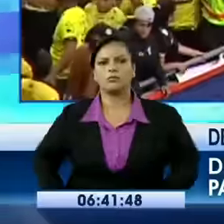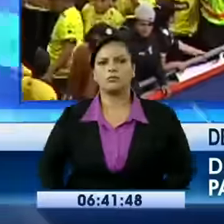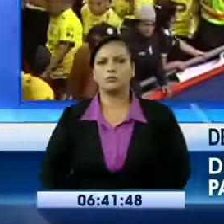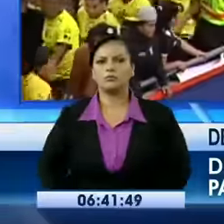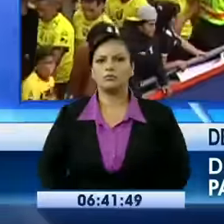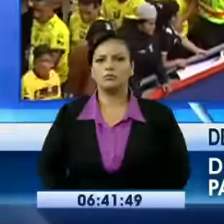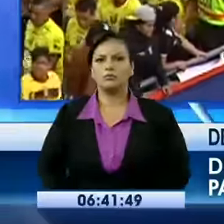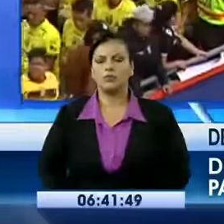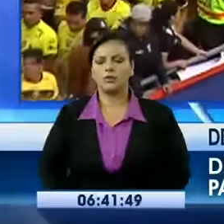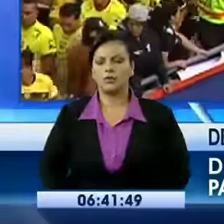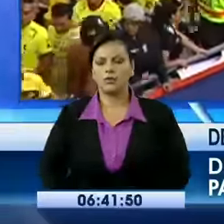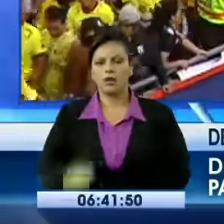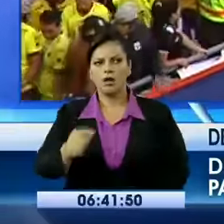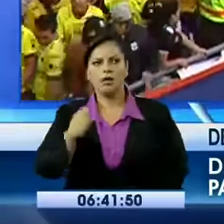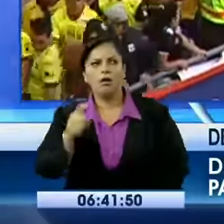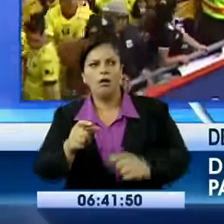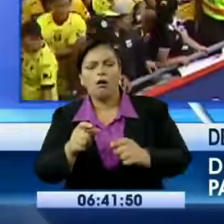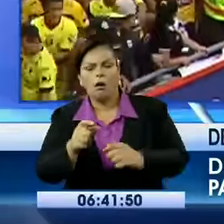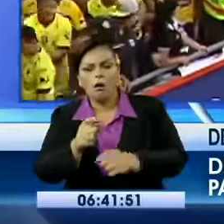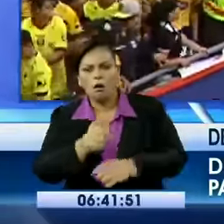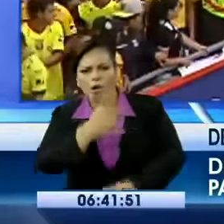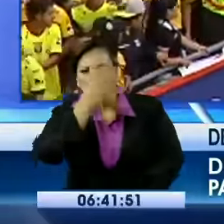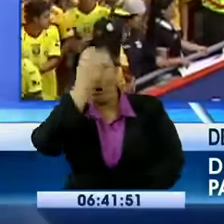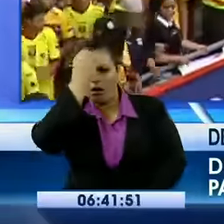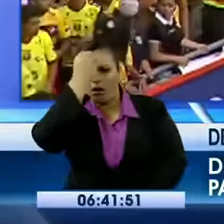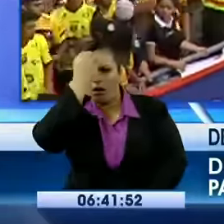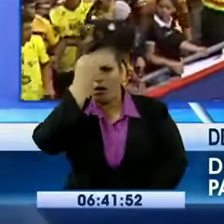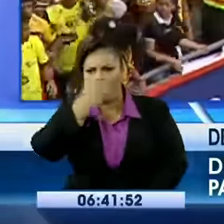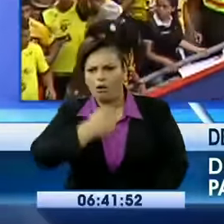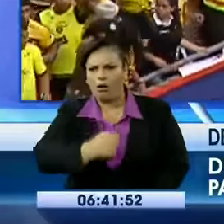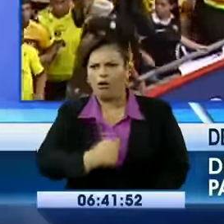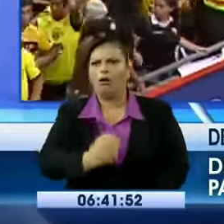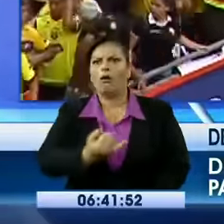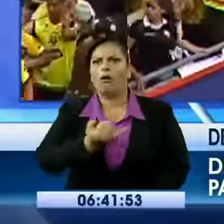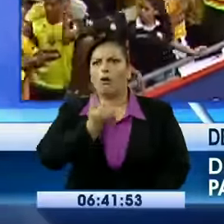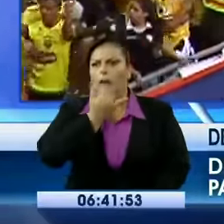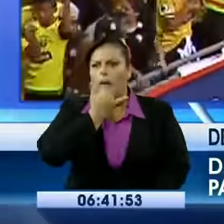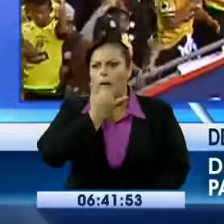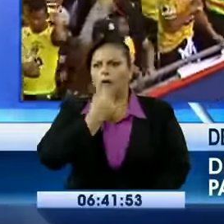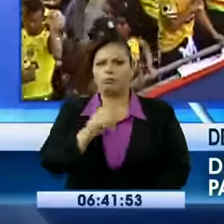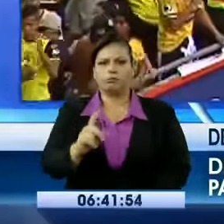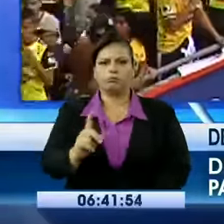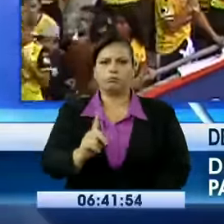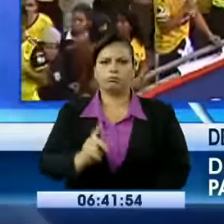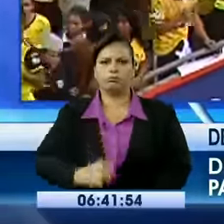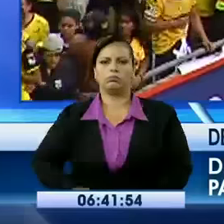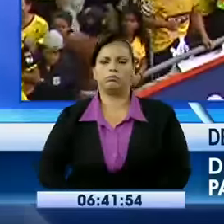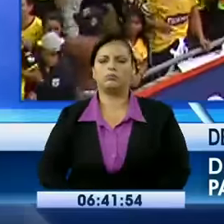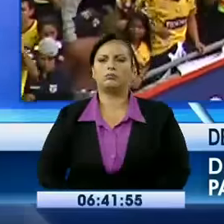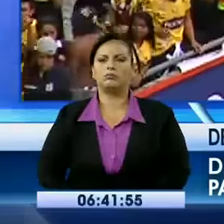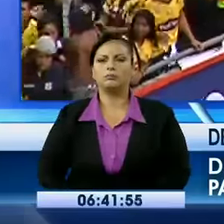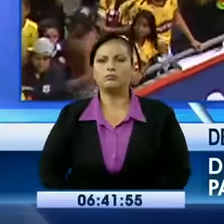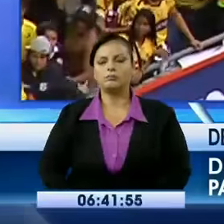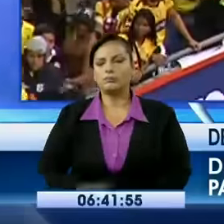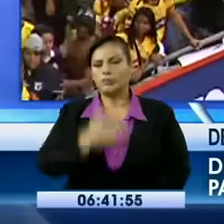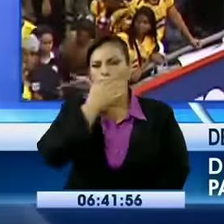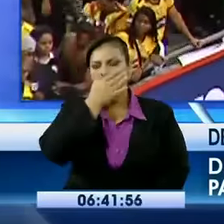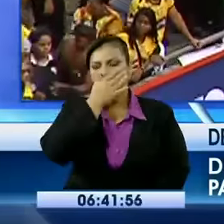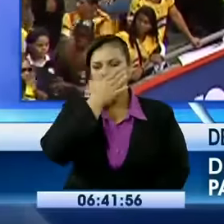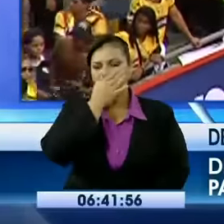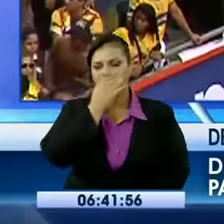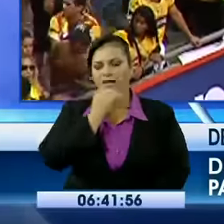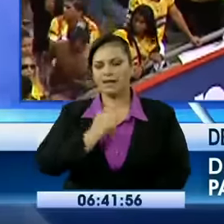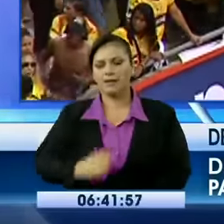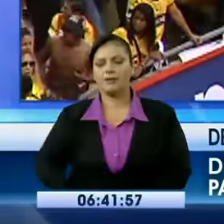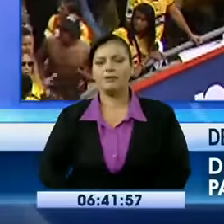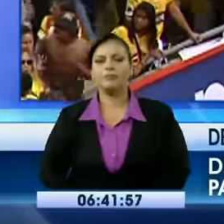precedente para acabar con este tipo de actos andálicos. Por que sí. Pero todo está, Luisa, que yo realmente estoy sorprendido. ¿Cómo se